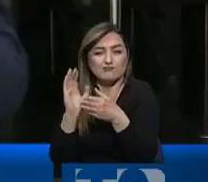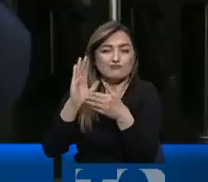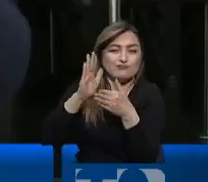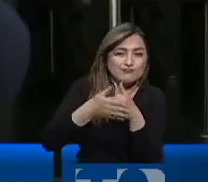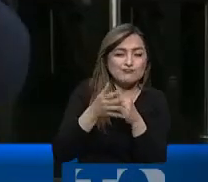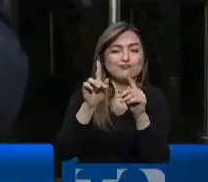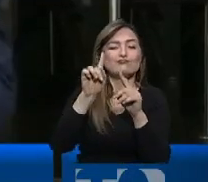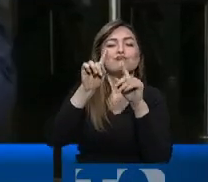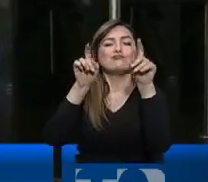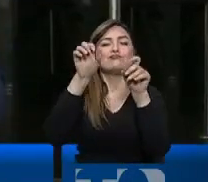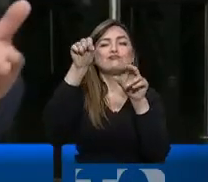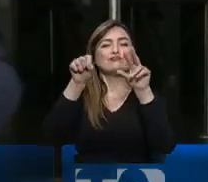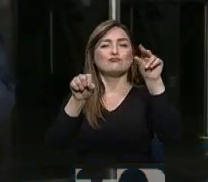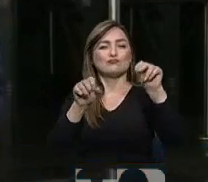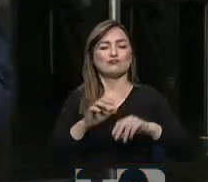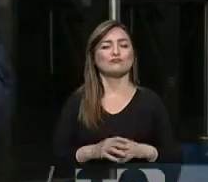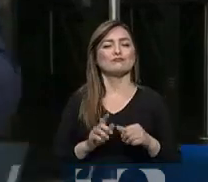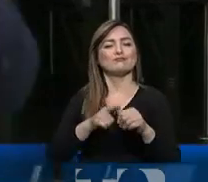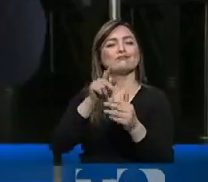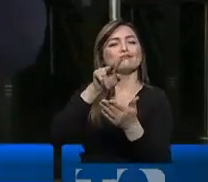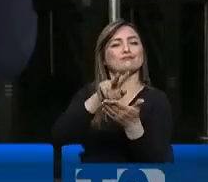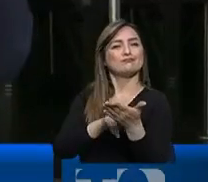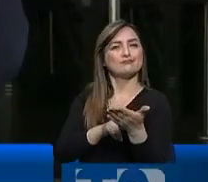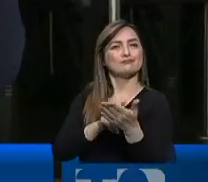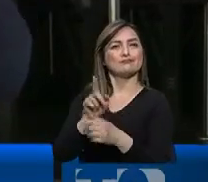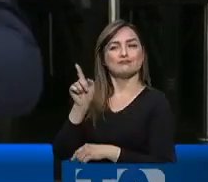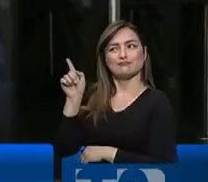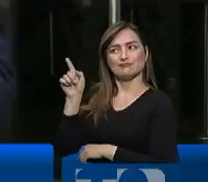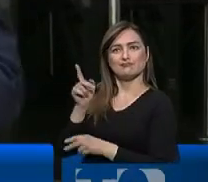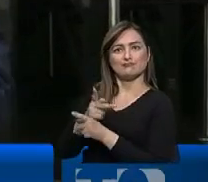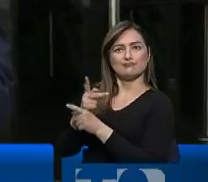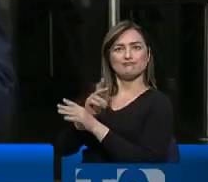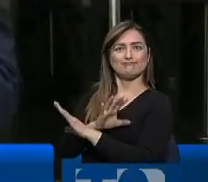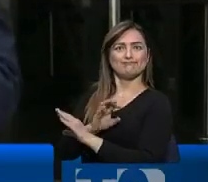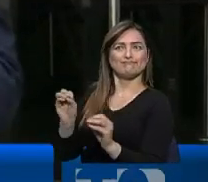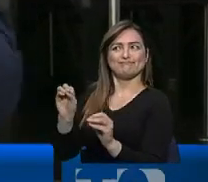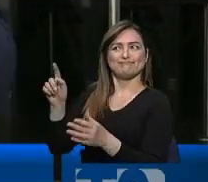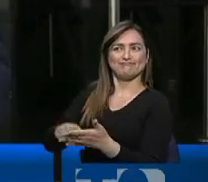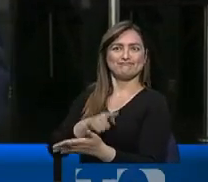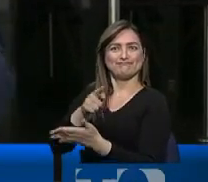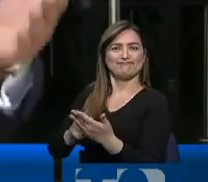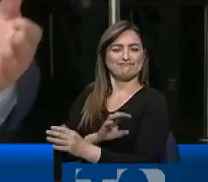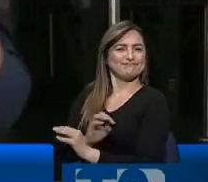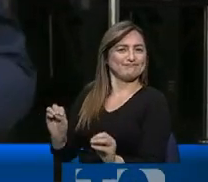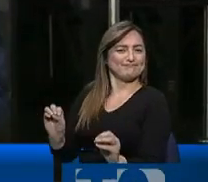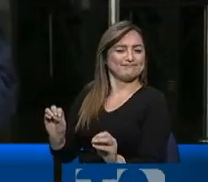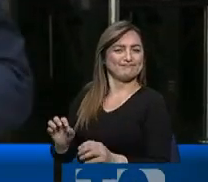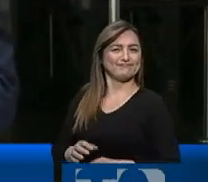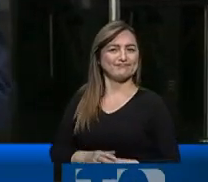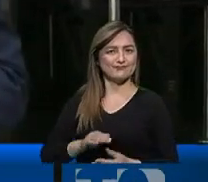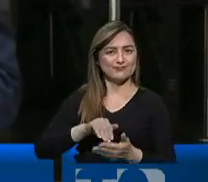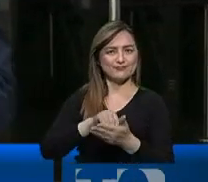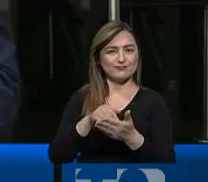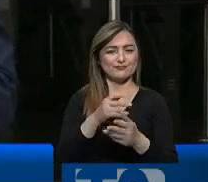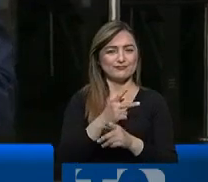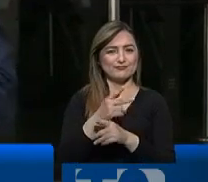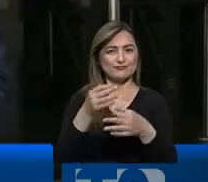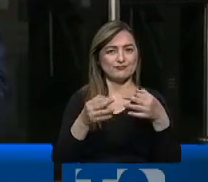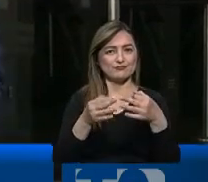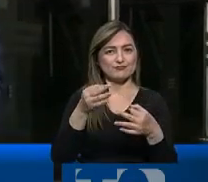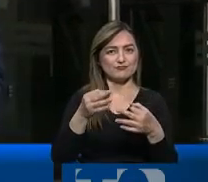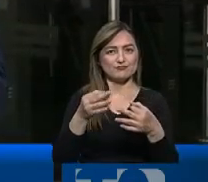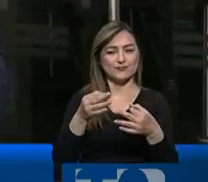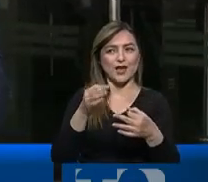año. Y aunque es la primera vez que se plantea la eliminación de este organismo, ninguno de los miembros del Consejo de la